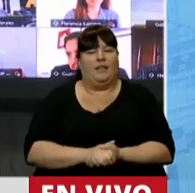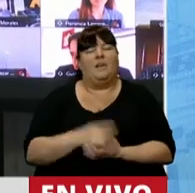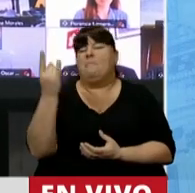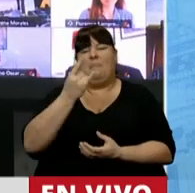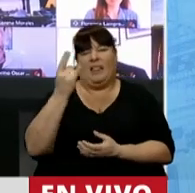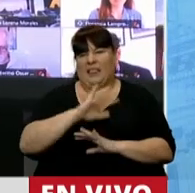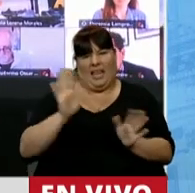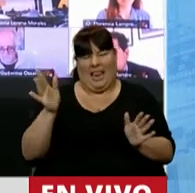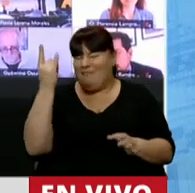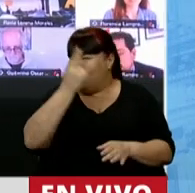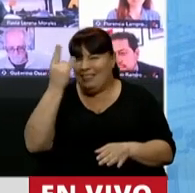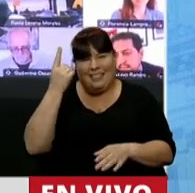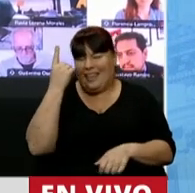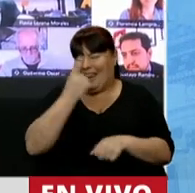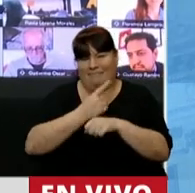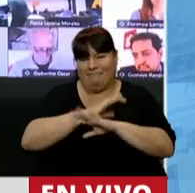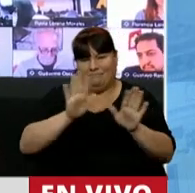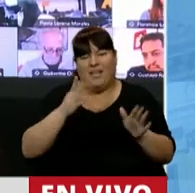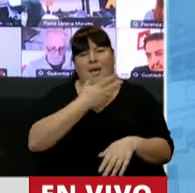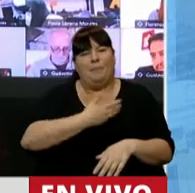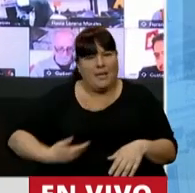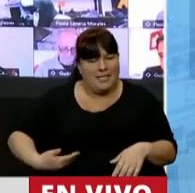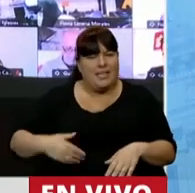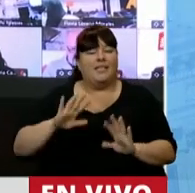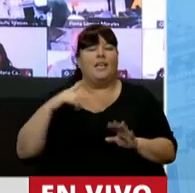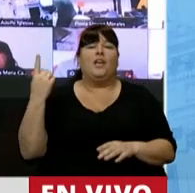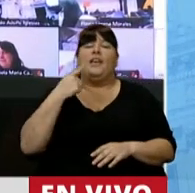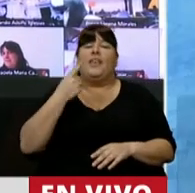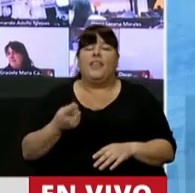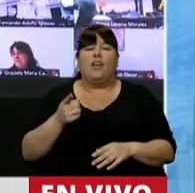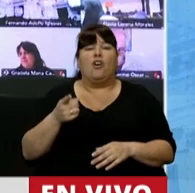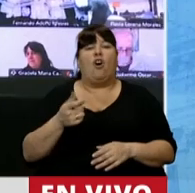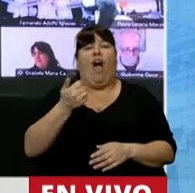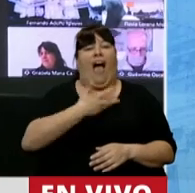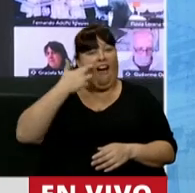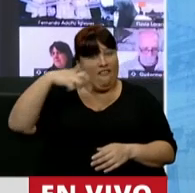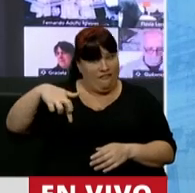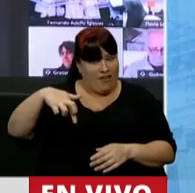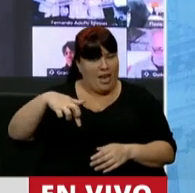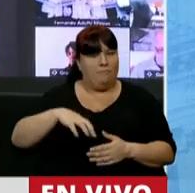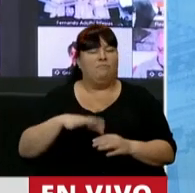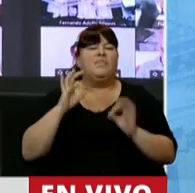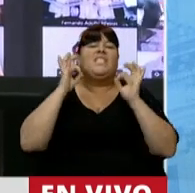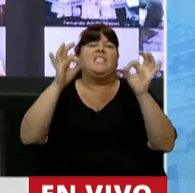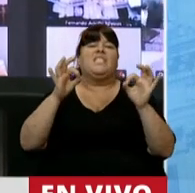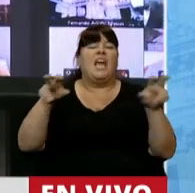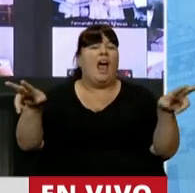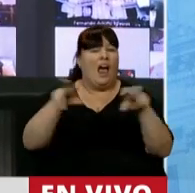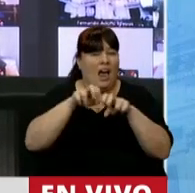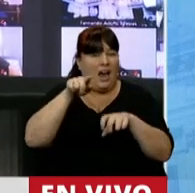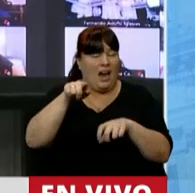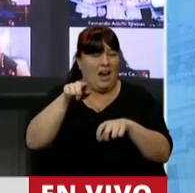Es falso de toda falsedad. Señor Presidente, según lo que nos ha dicho la AFIP, estarían alcanzados